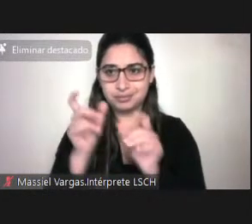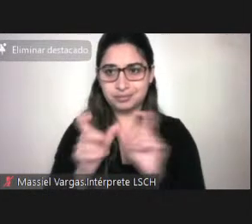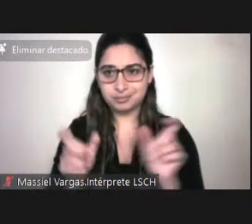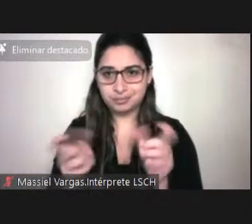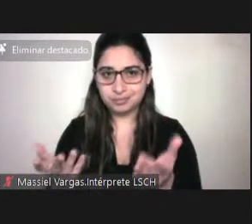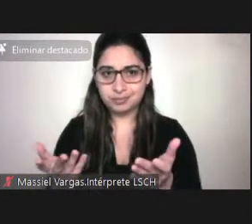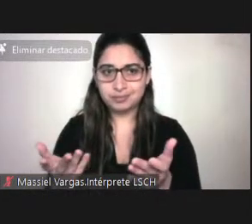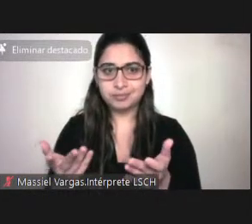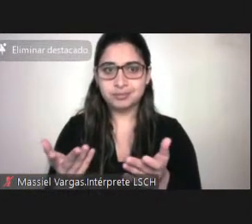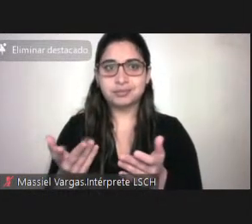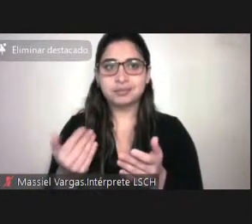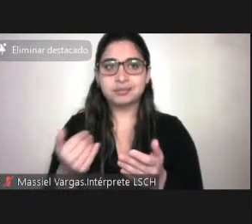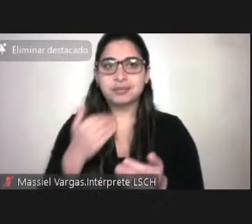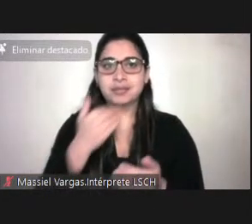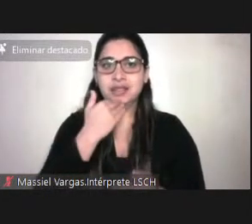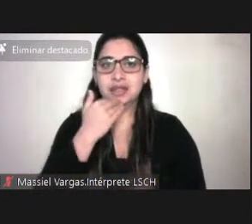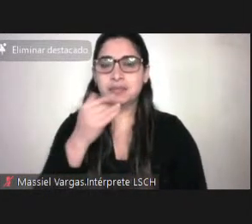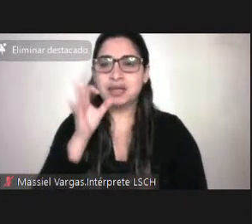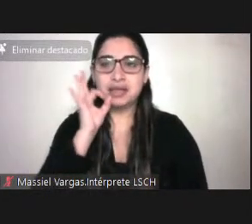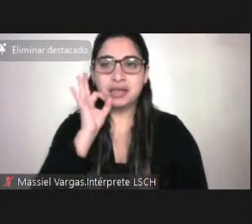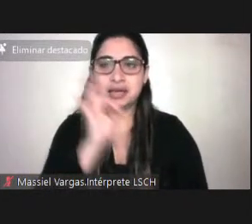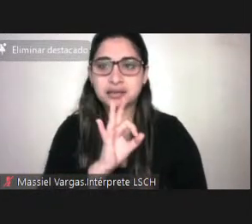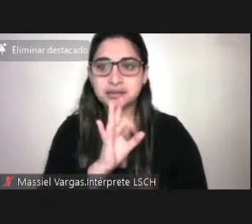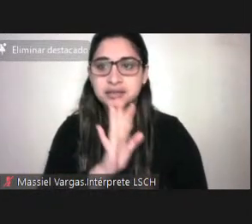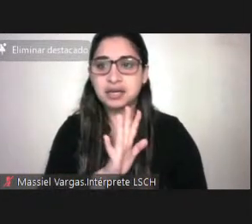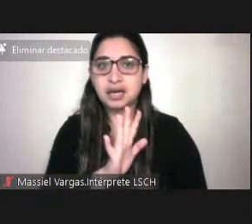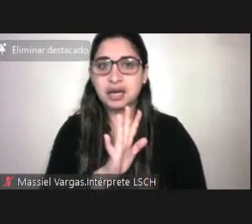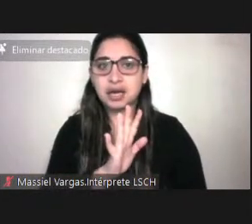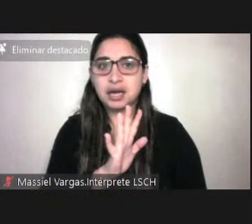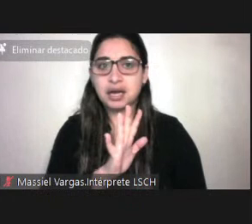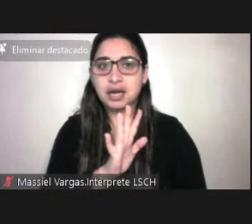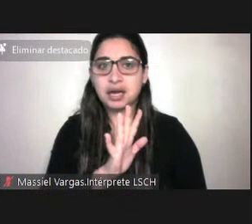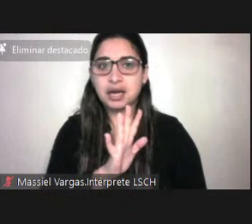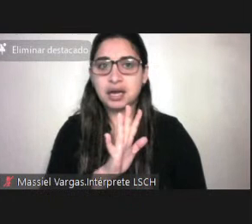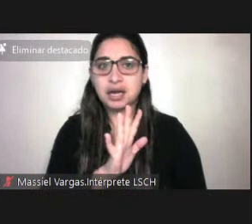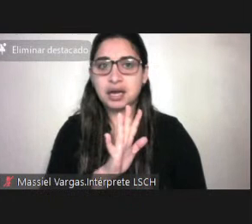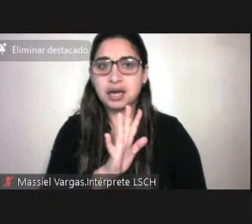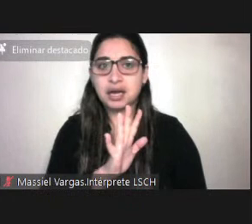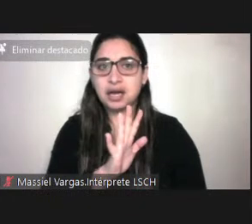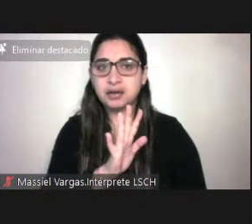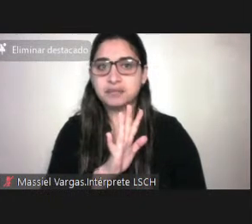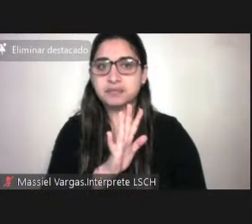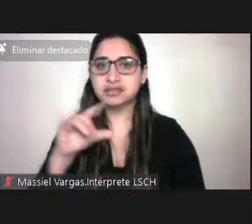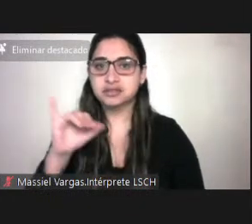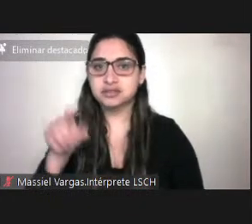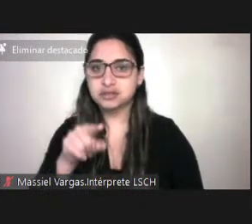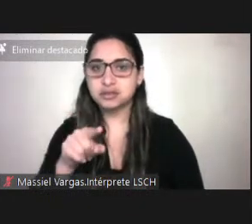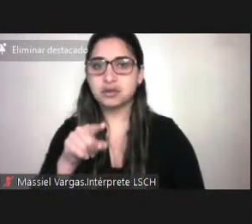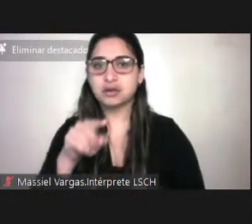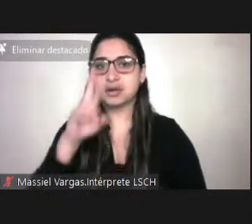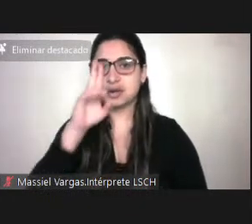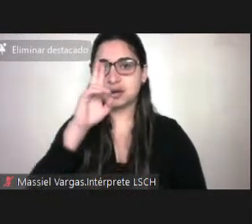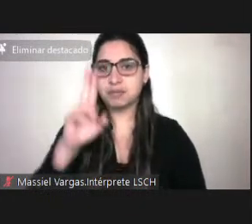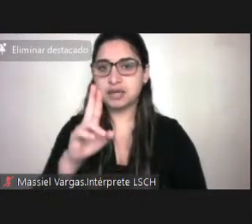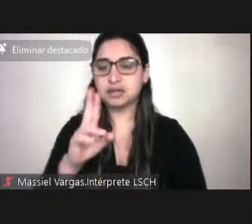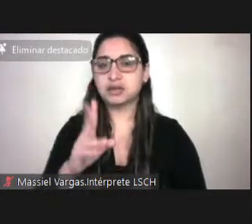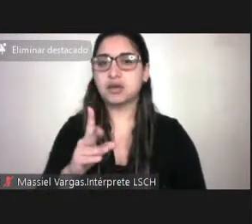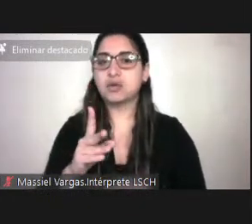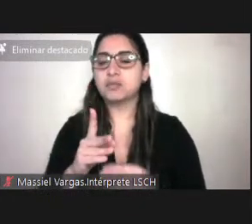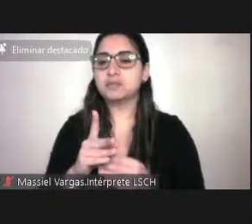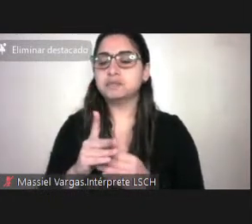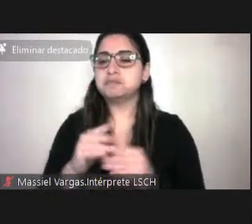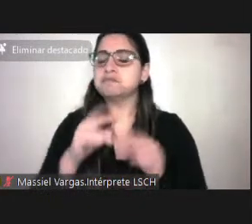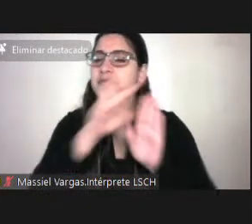Cuestiones otras importantes que yo les mencionaba que primero era la persona como sujeto de derecho, después los principios generales. Entre los principios